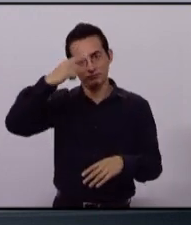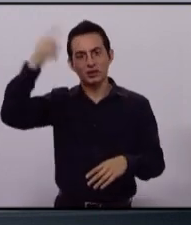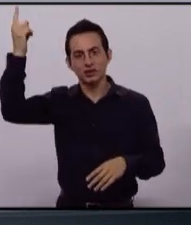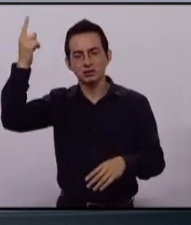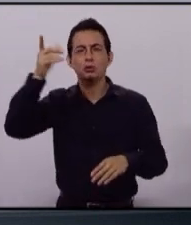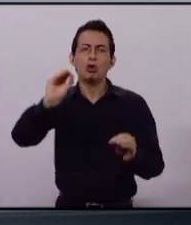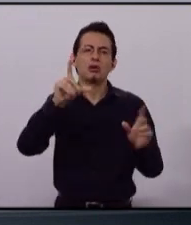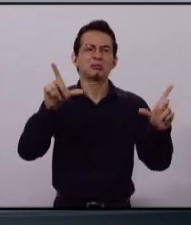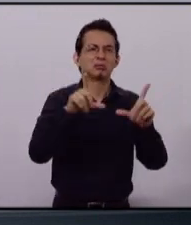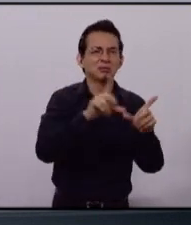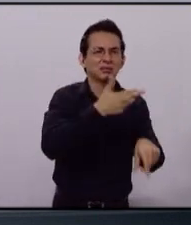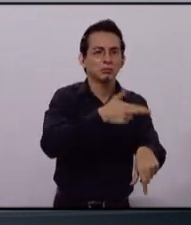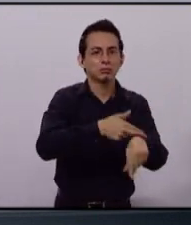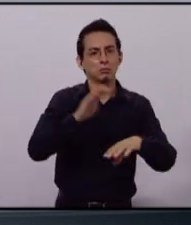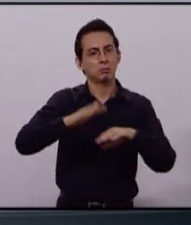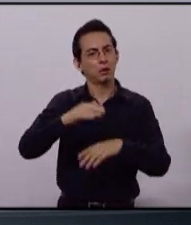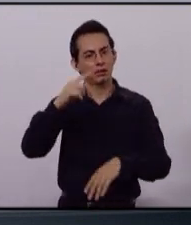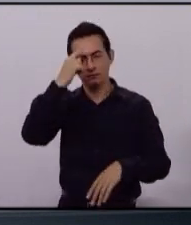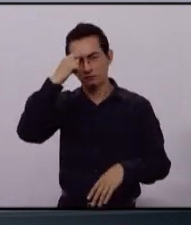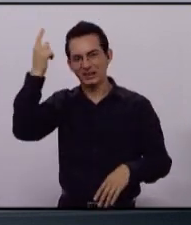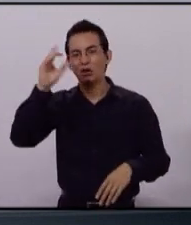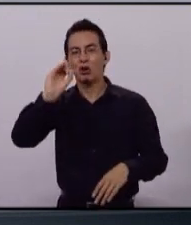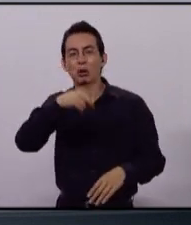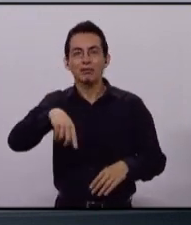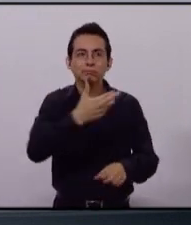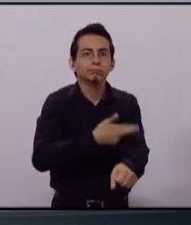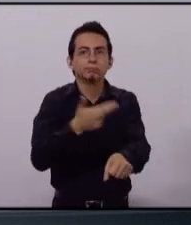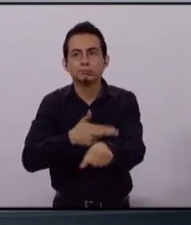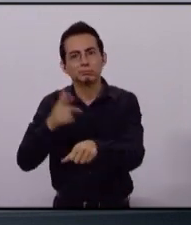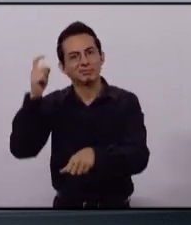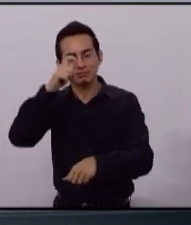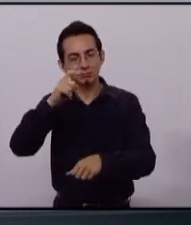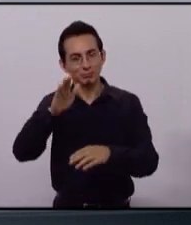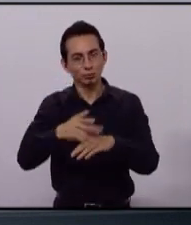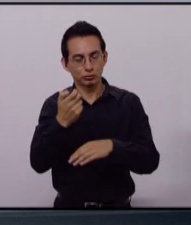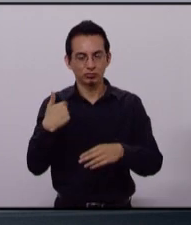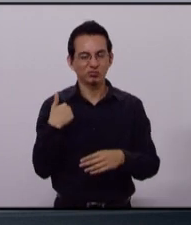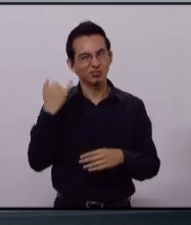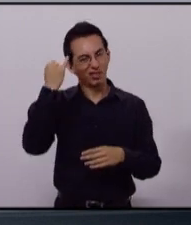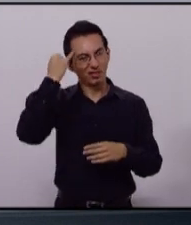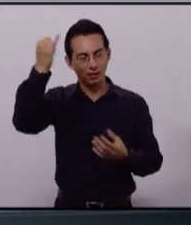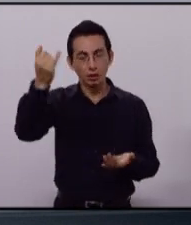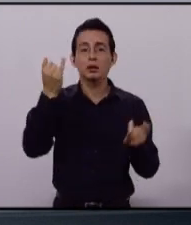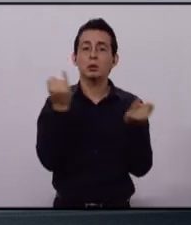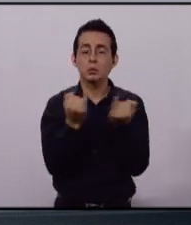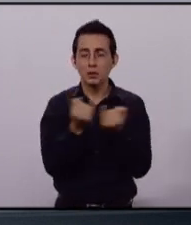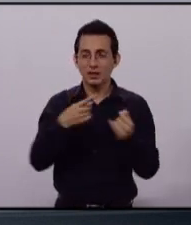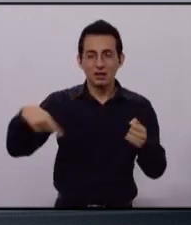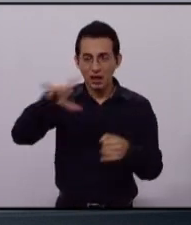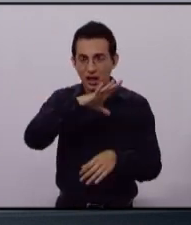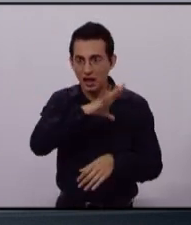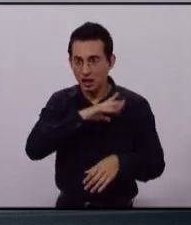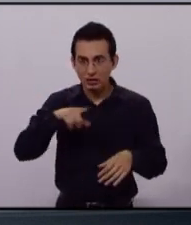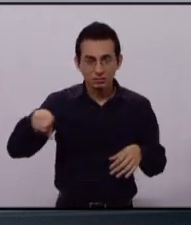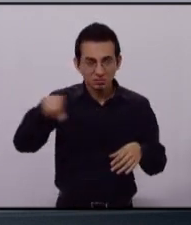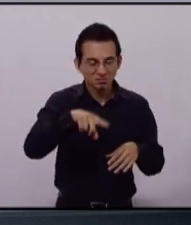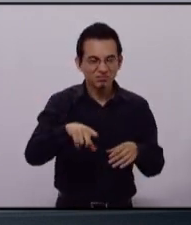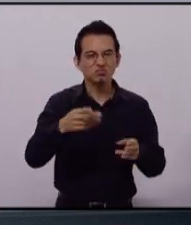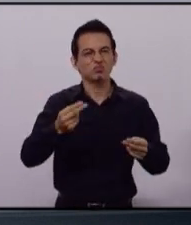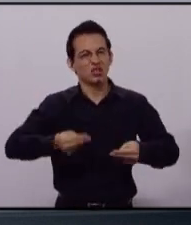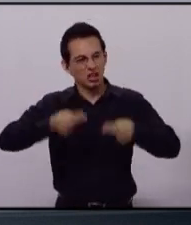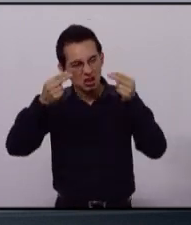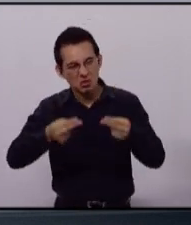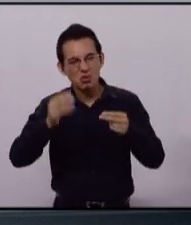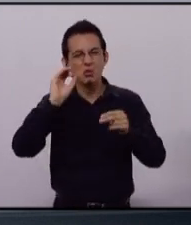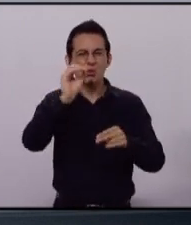Y así no haya necesidad de moches. Para los emprendedores, ofreceremos licencias en línea, para giros blancos